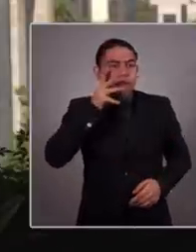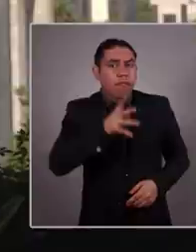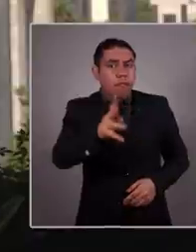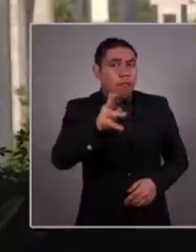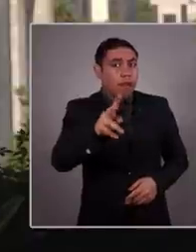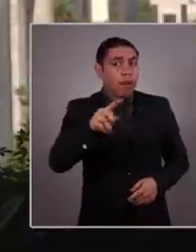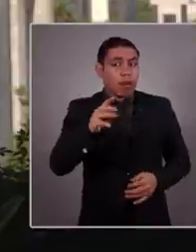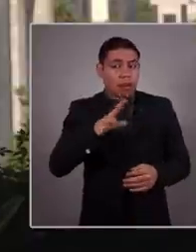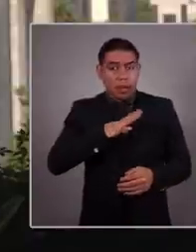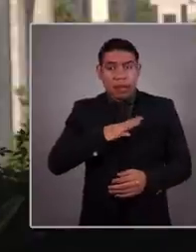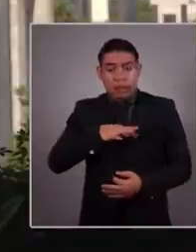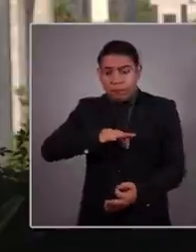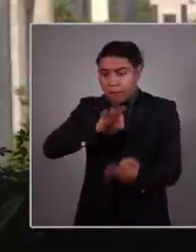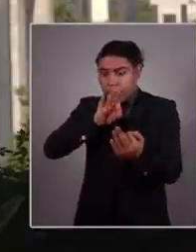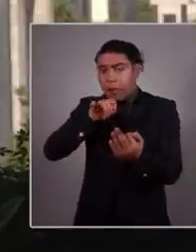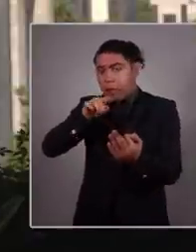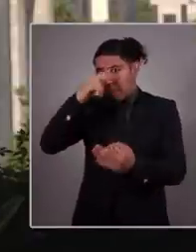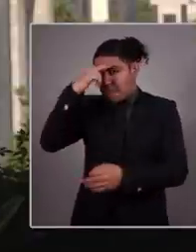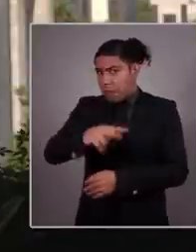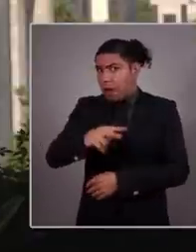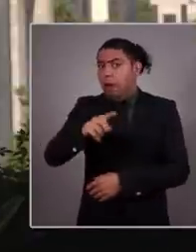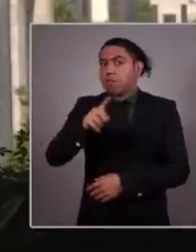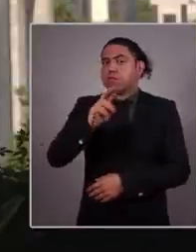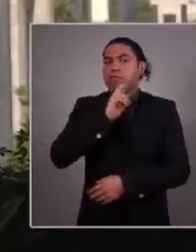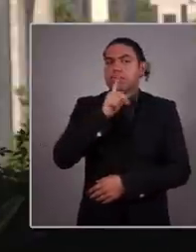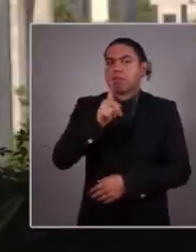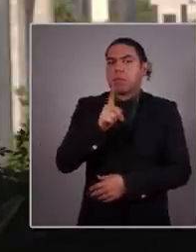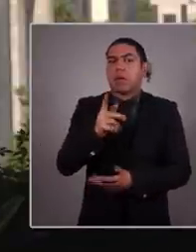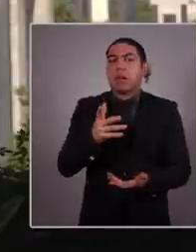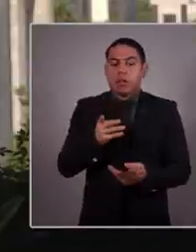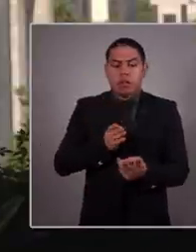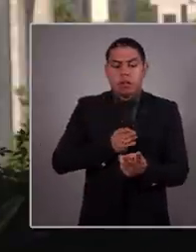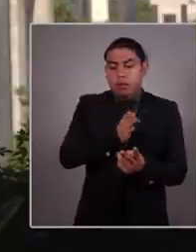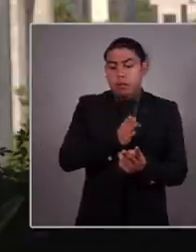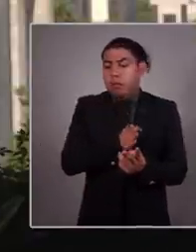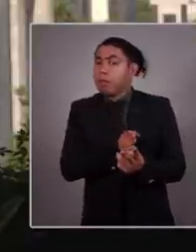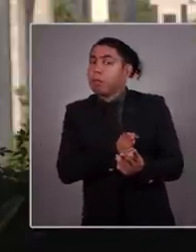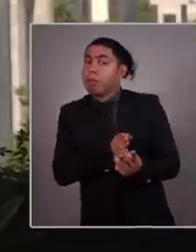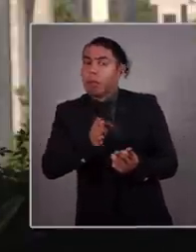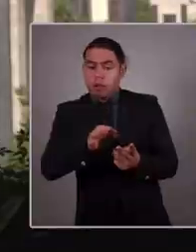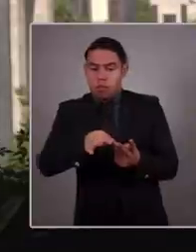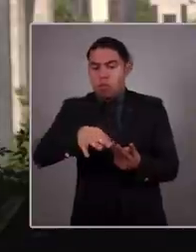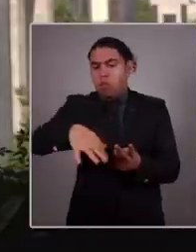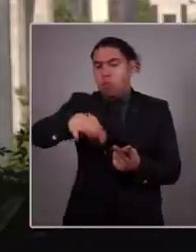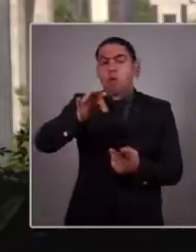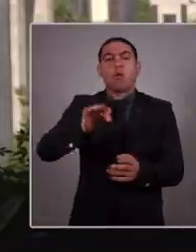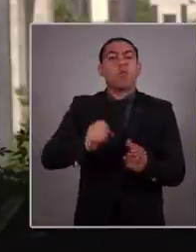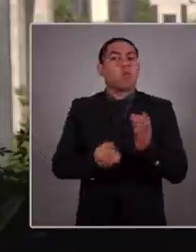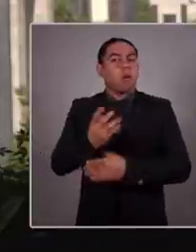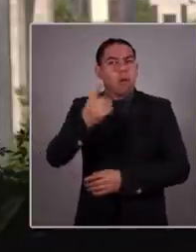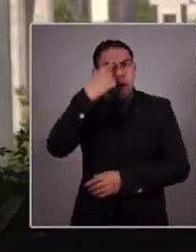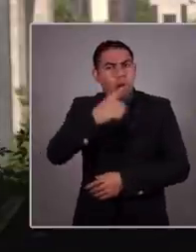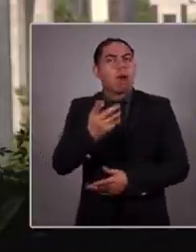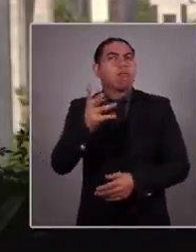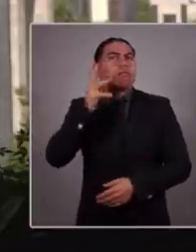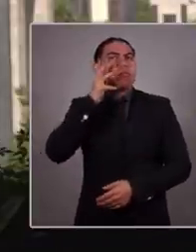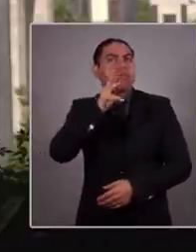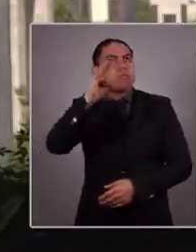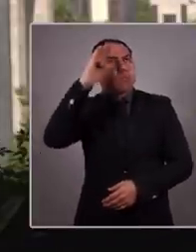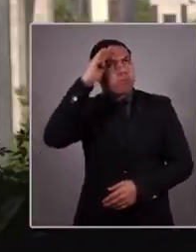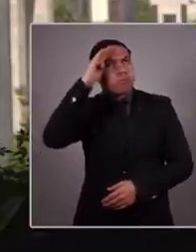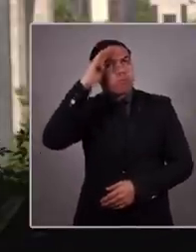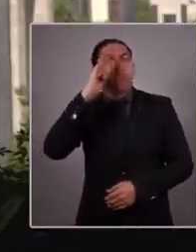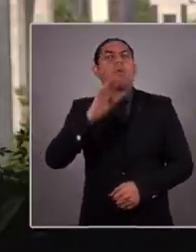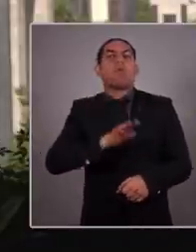posibilidad de darle a México una nueva alternativa. Esa alternativa es la evolución mexicana. Una manera de pensar el futuro de México.